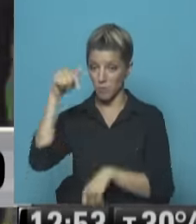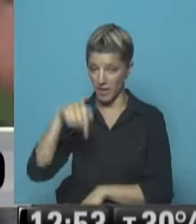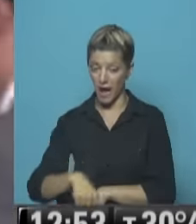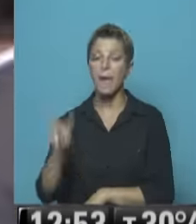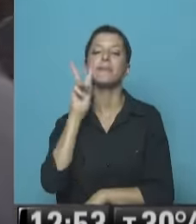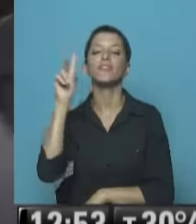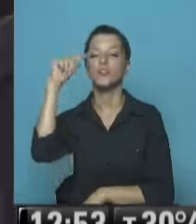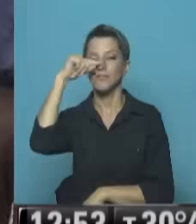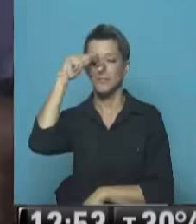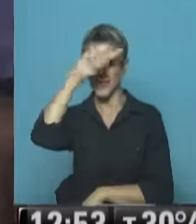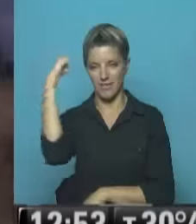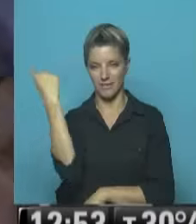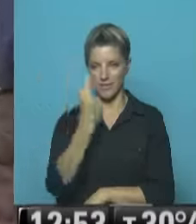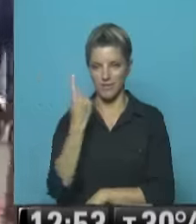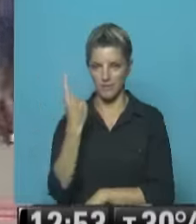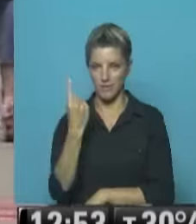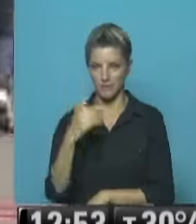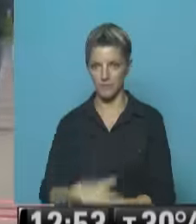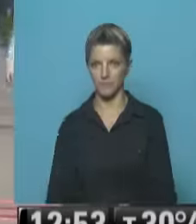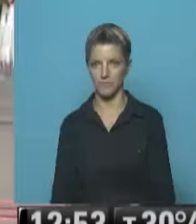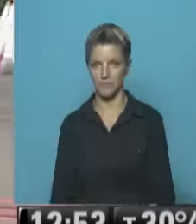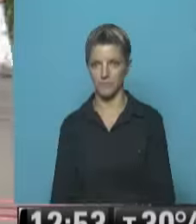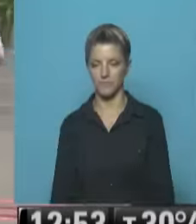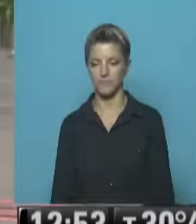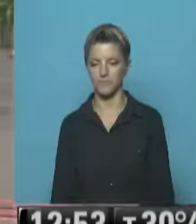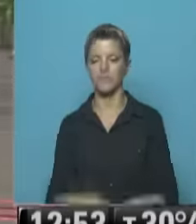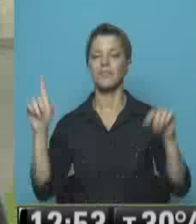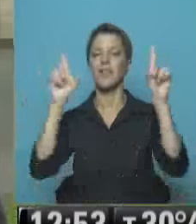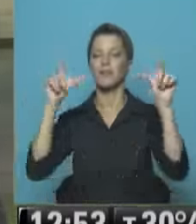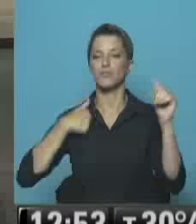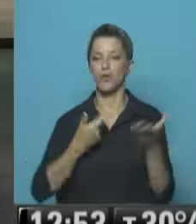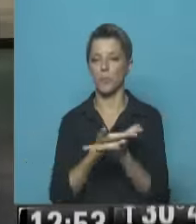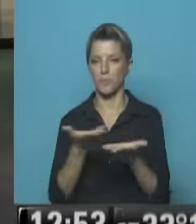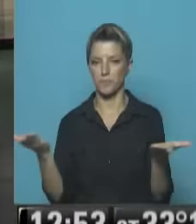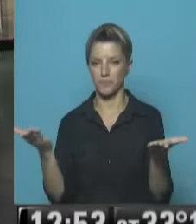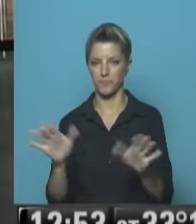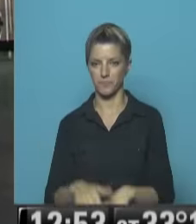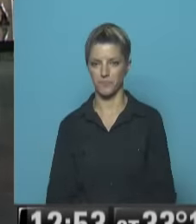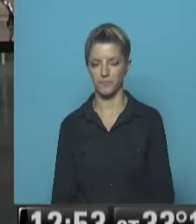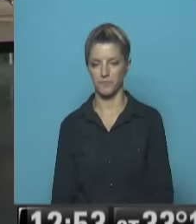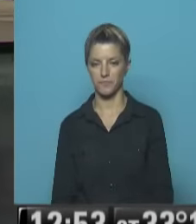Aquí En Visión 7 Internacional Por la TV Pública